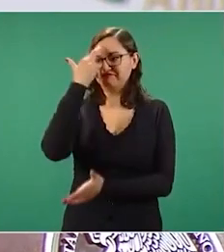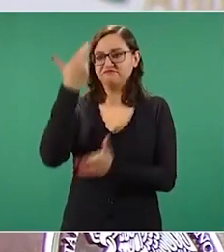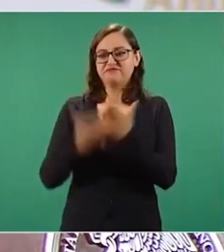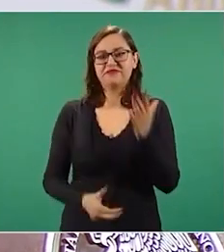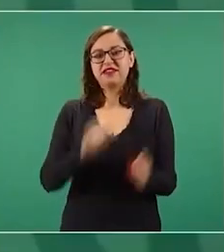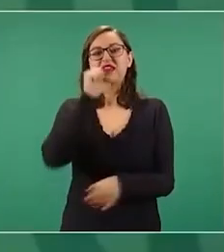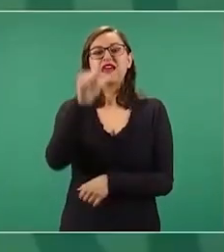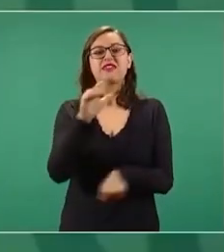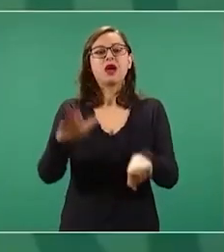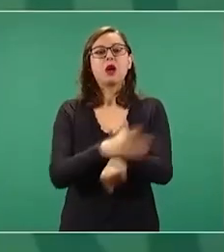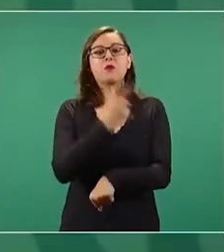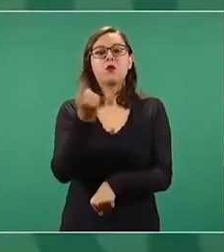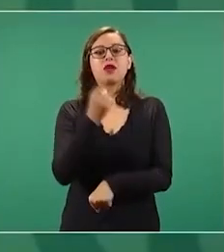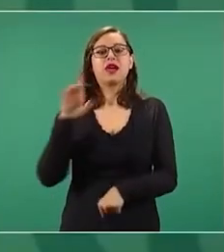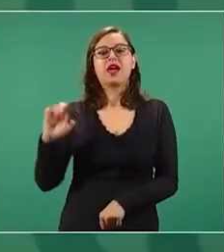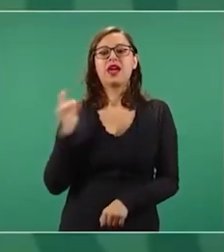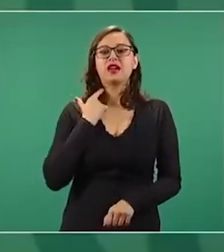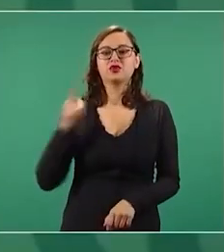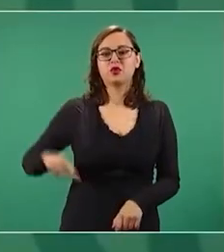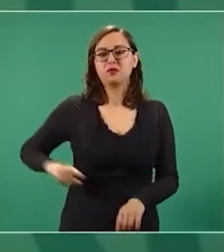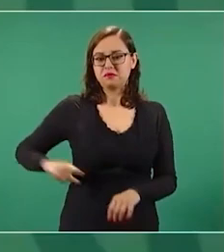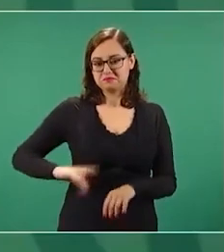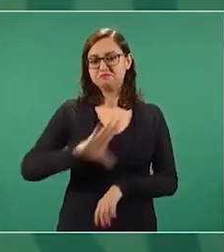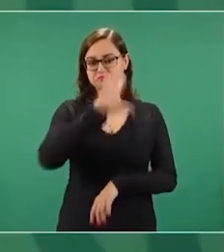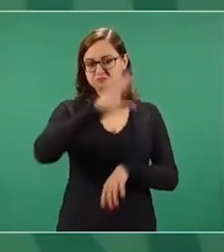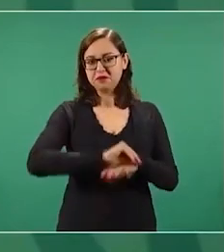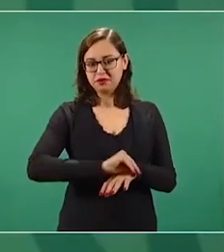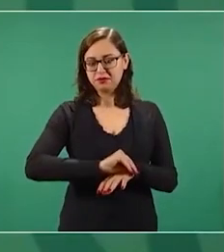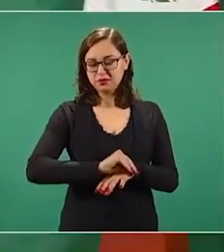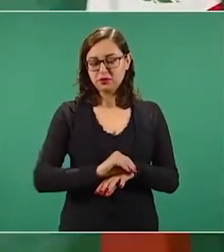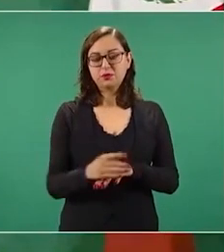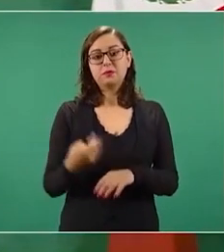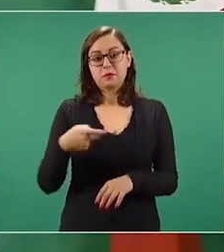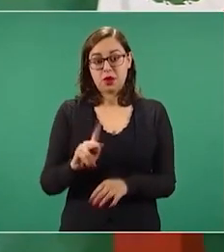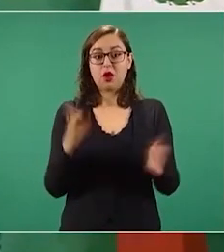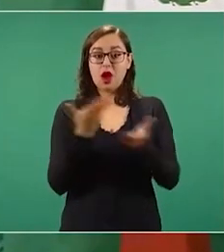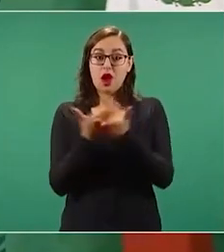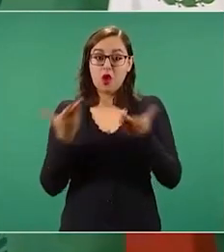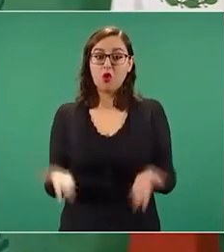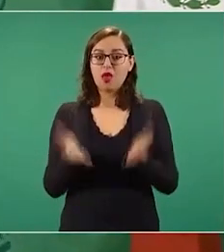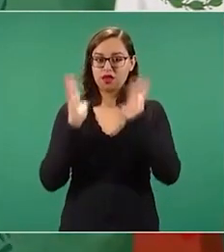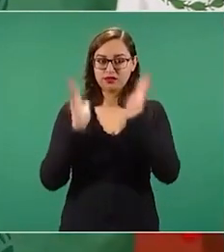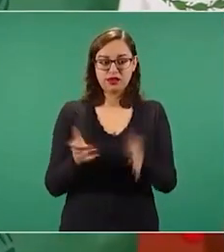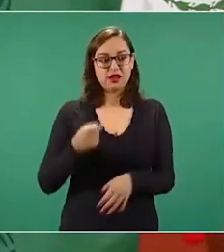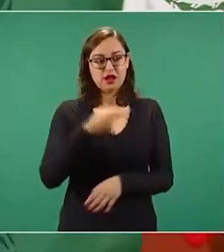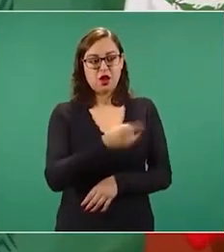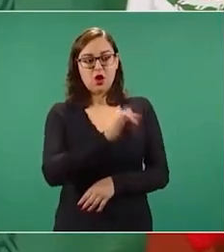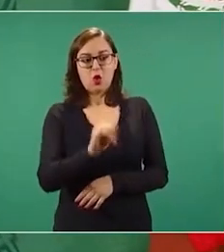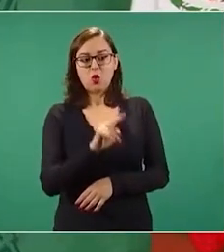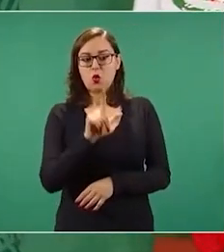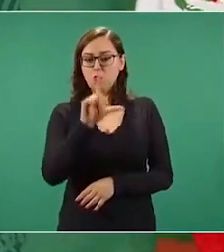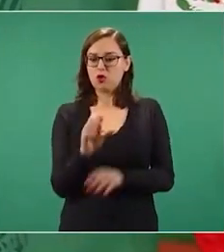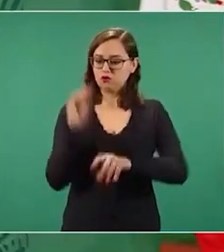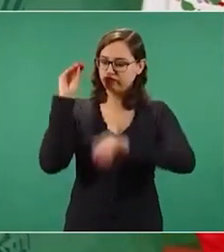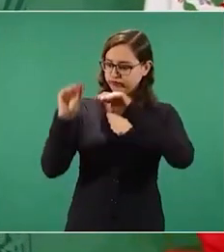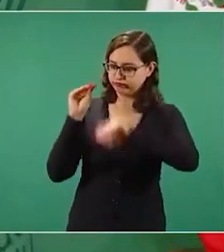esa reforma también tuvo que ver con Julio y también